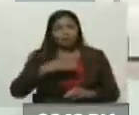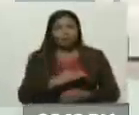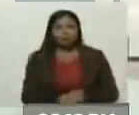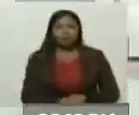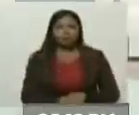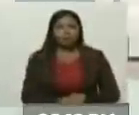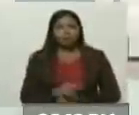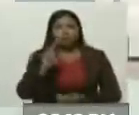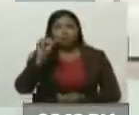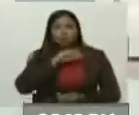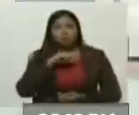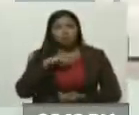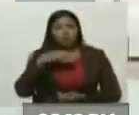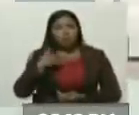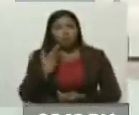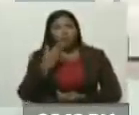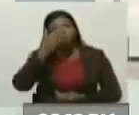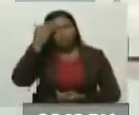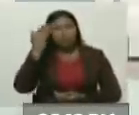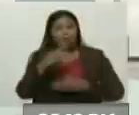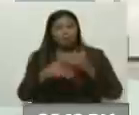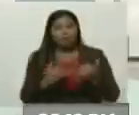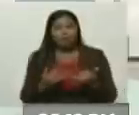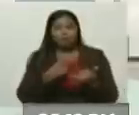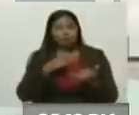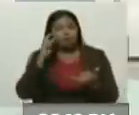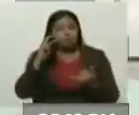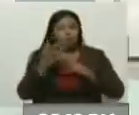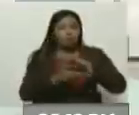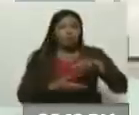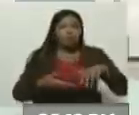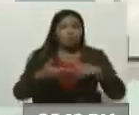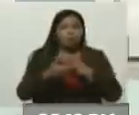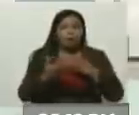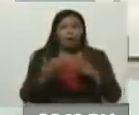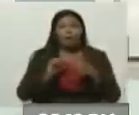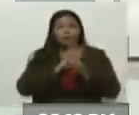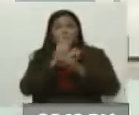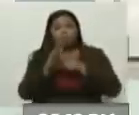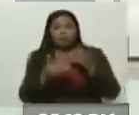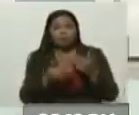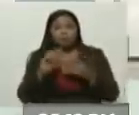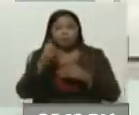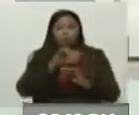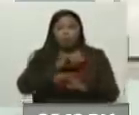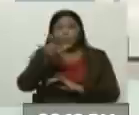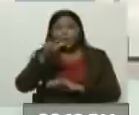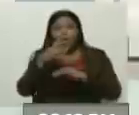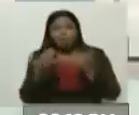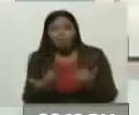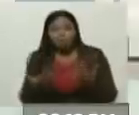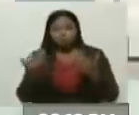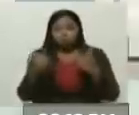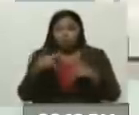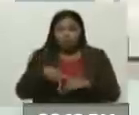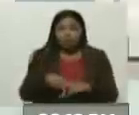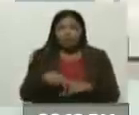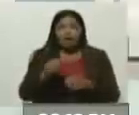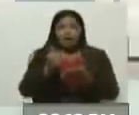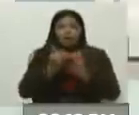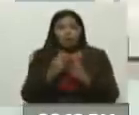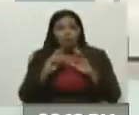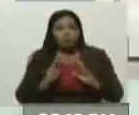Nunca podemos olvidar, nunca olvidar que en plena crisis de pandemia, los primeros aviones que llegaron a Venezuela con ayuda